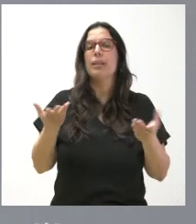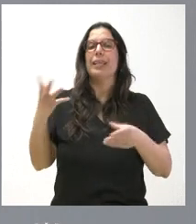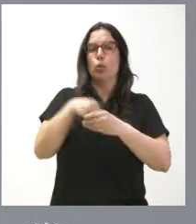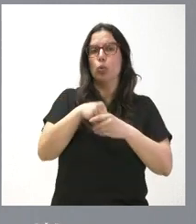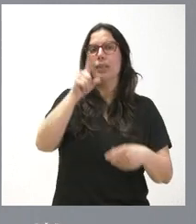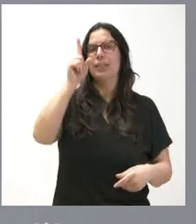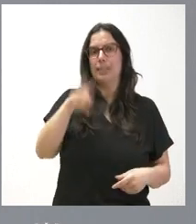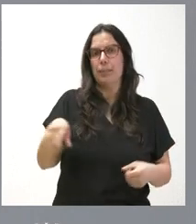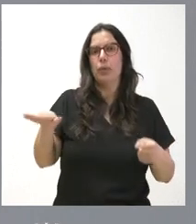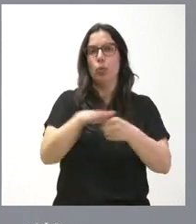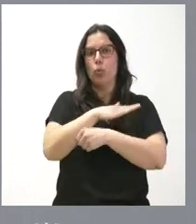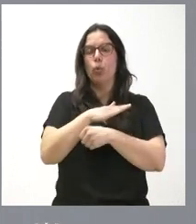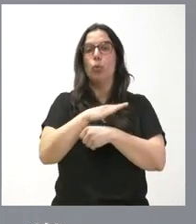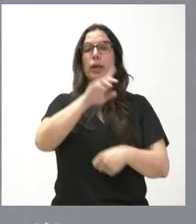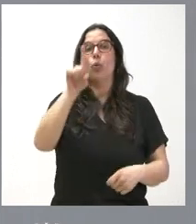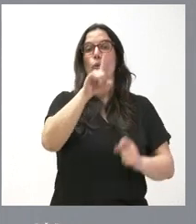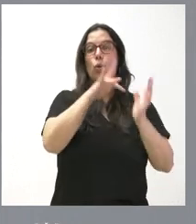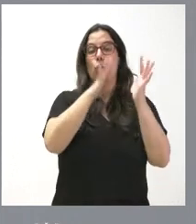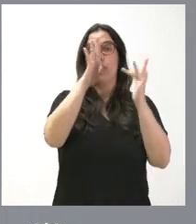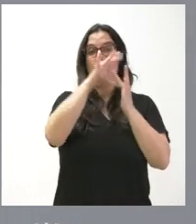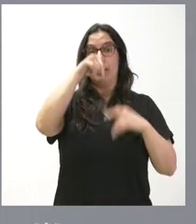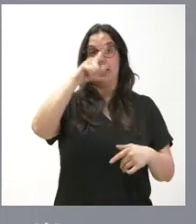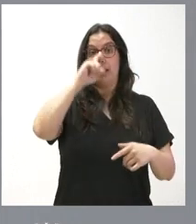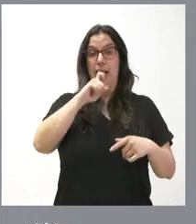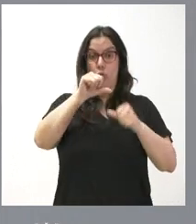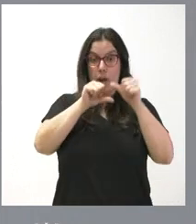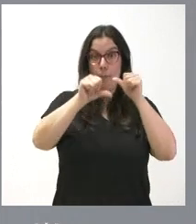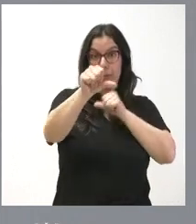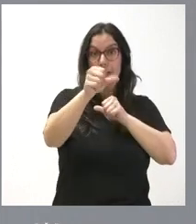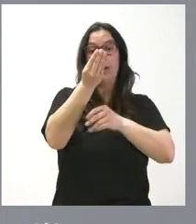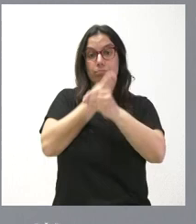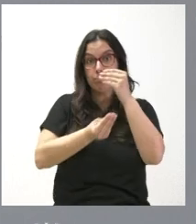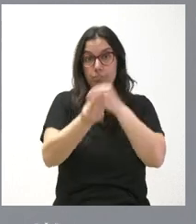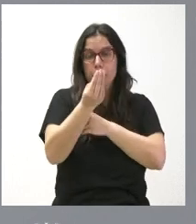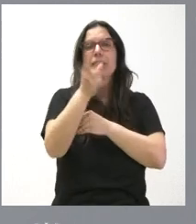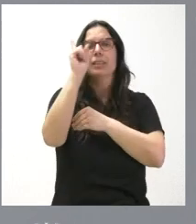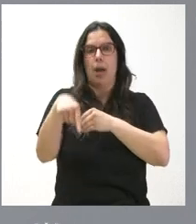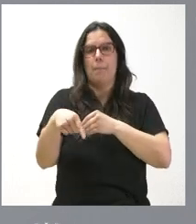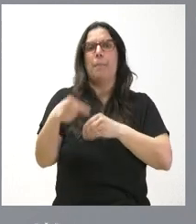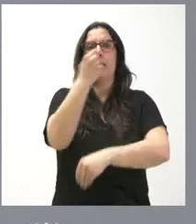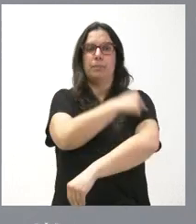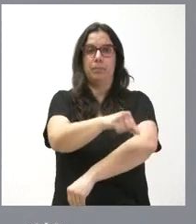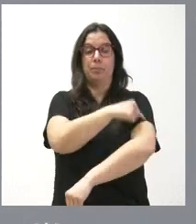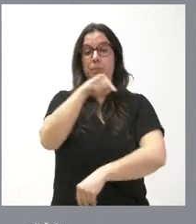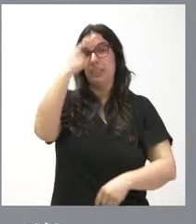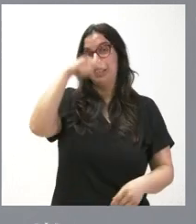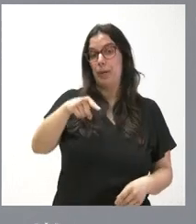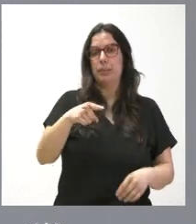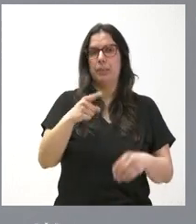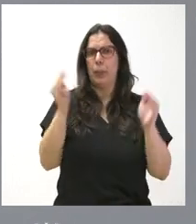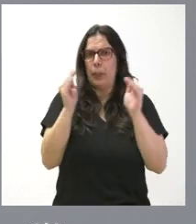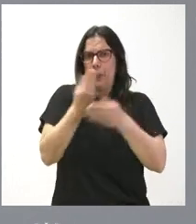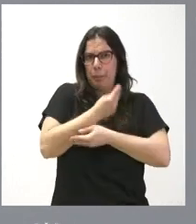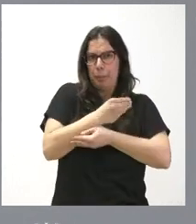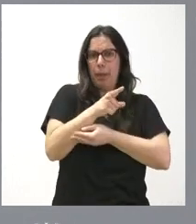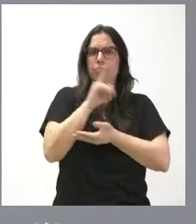niños nacidos a partir del 1 de abril de este año. Saben ustedes que esta dosis se aplica en los recién nacidos y, por tanto, se